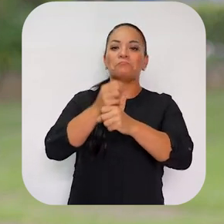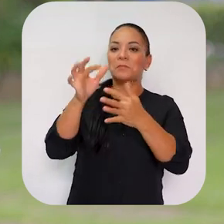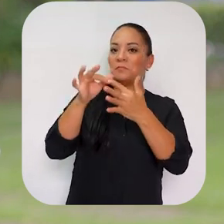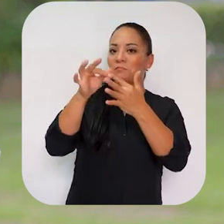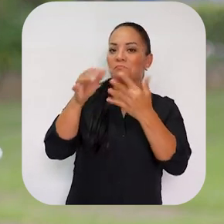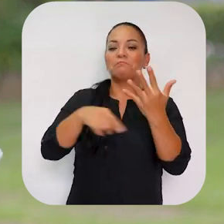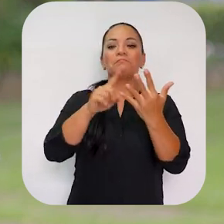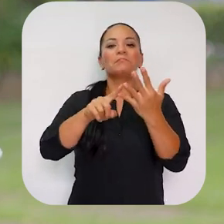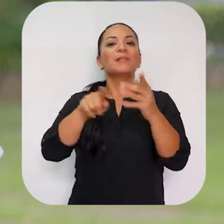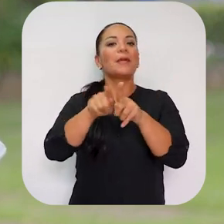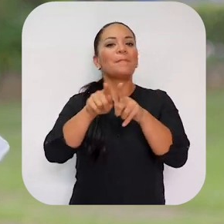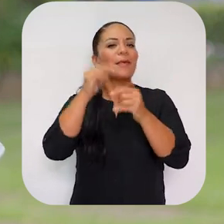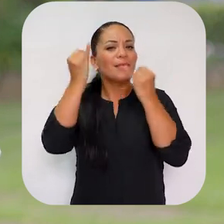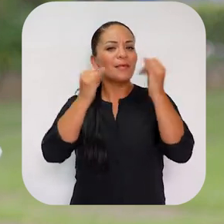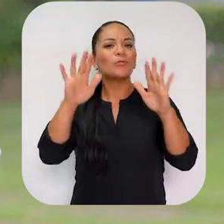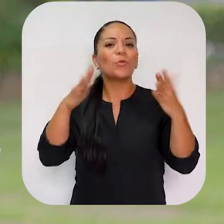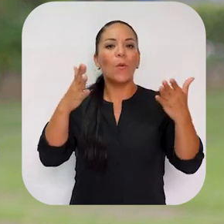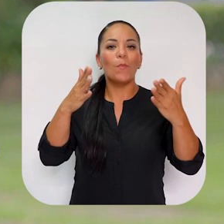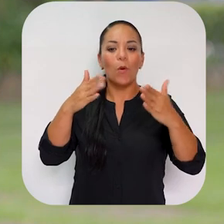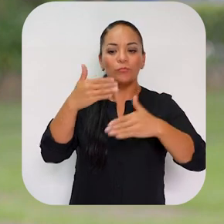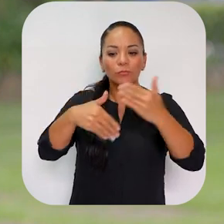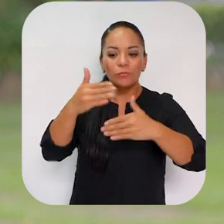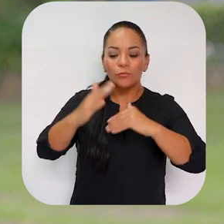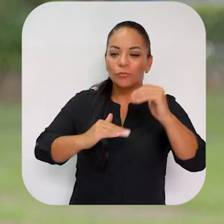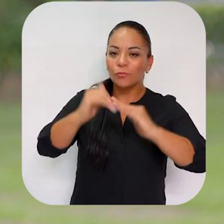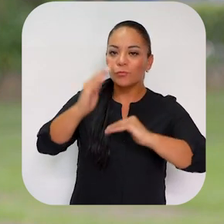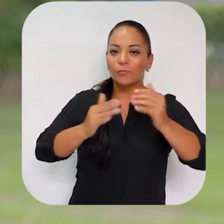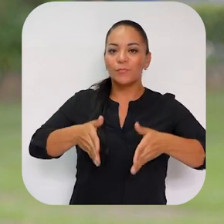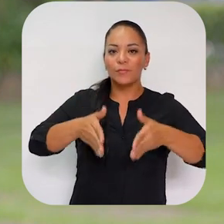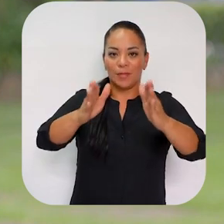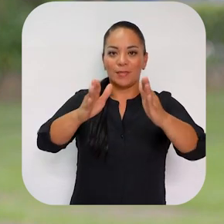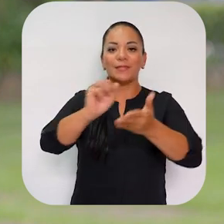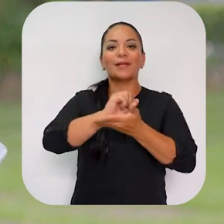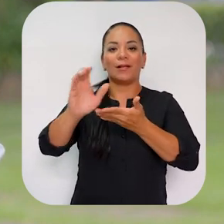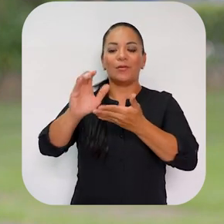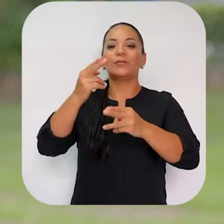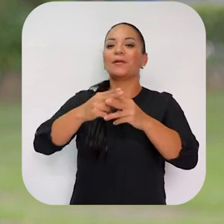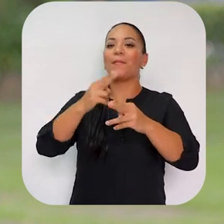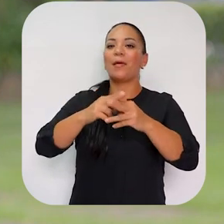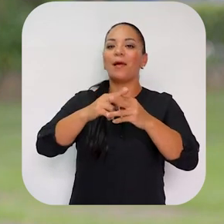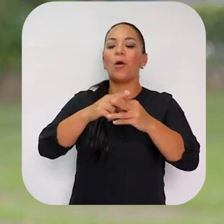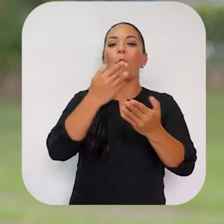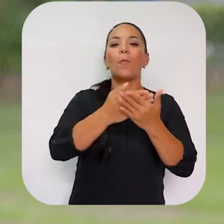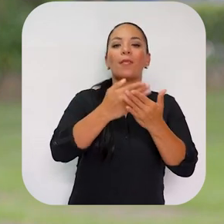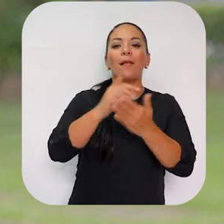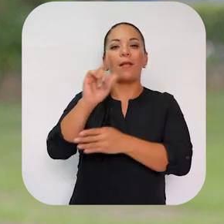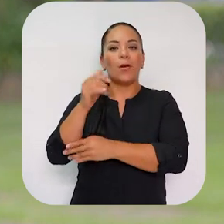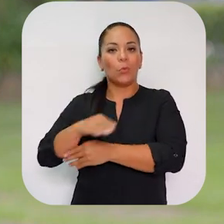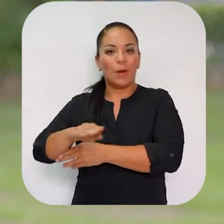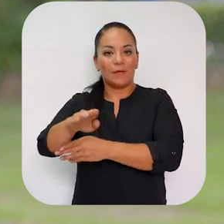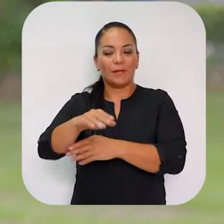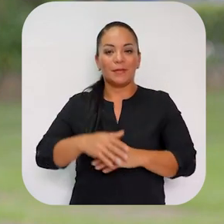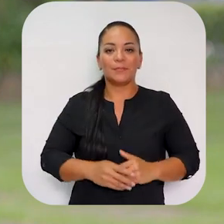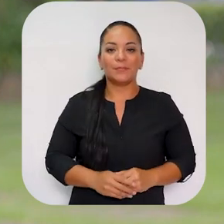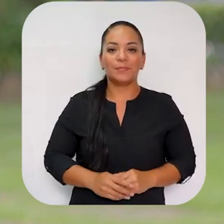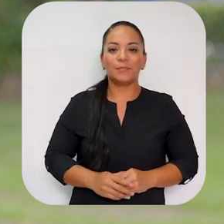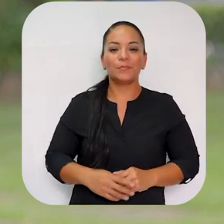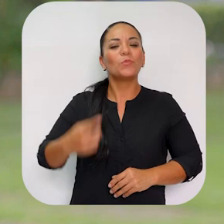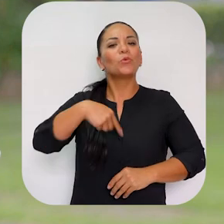así como también la iniciativa para avanzar con la construcción de la Carvetera San Carlos, conocida como Humedad a Culebra.